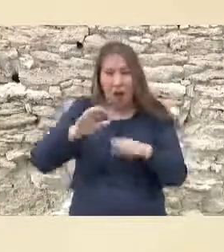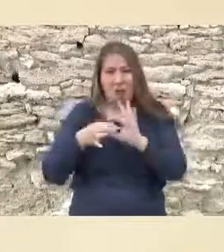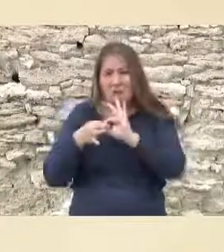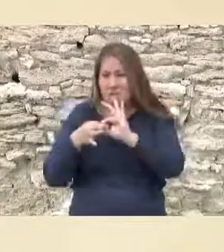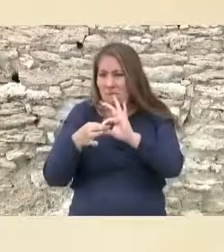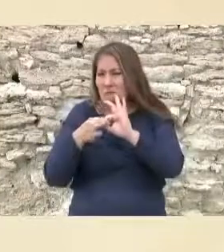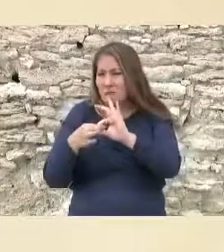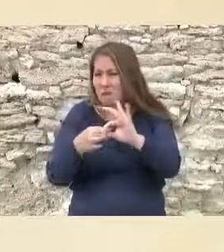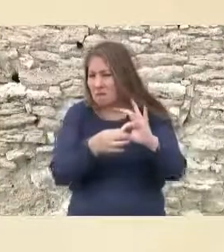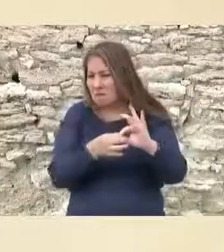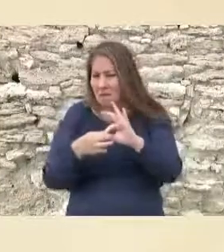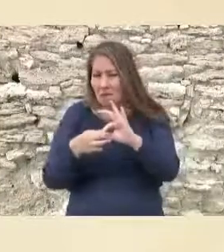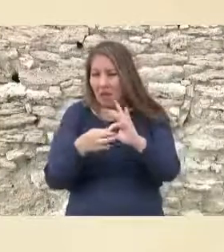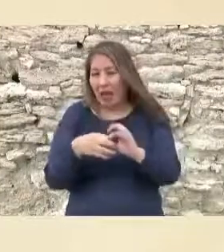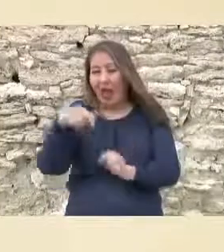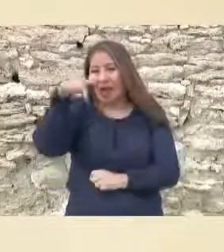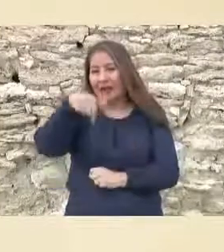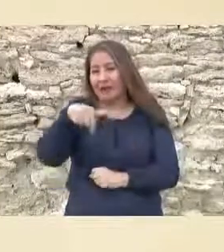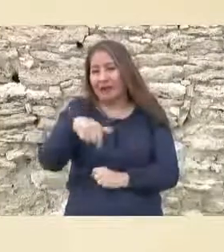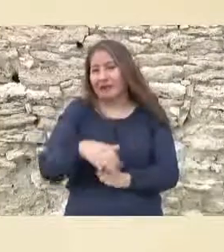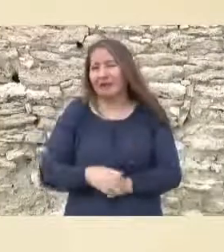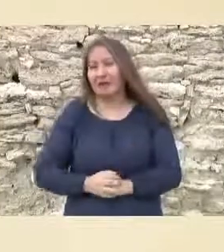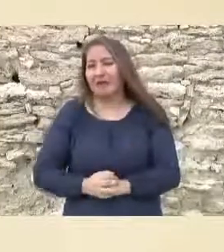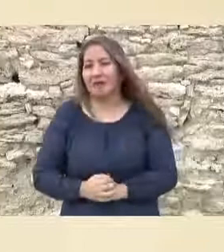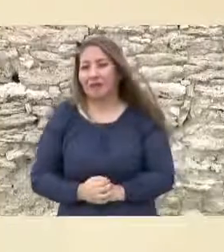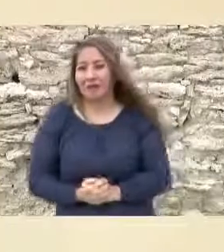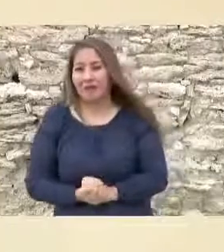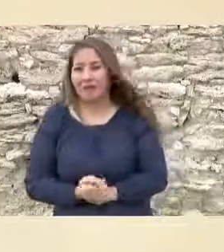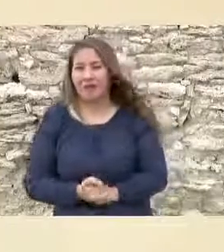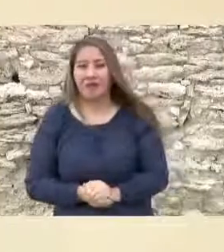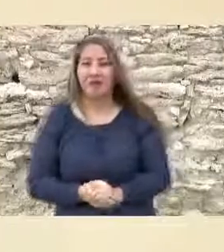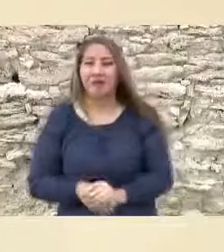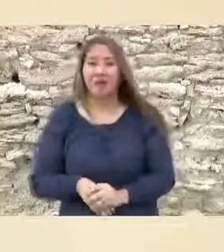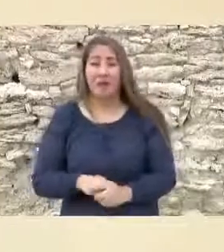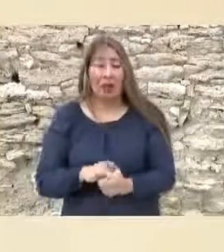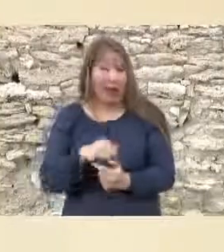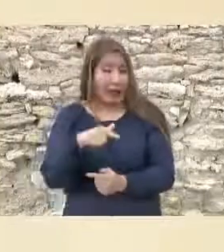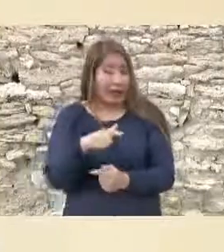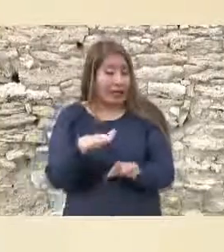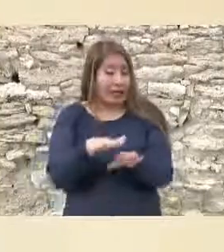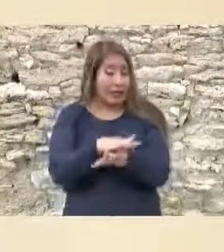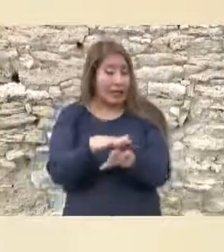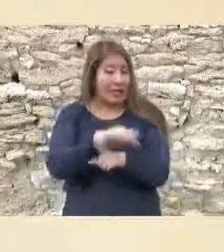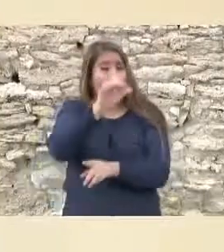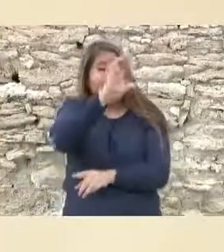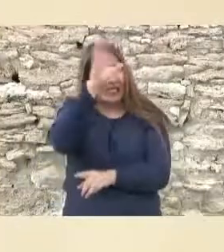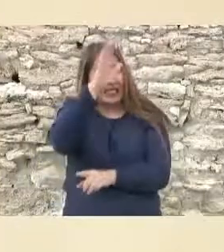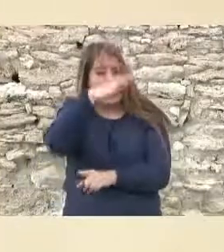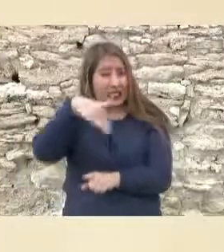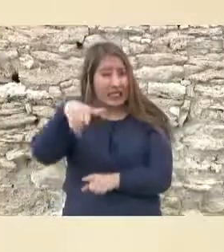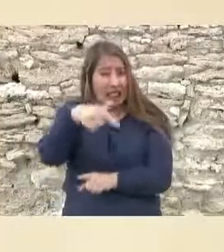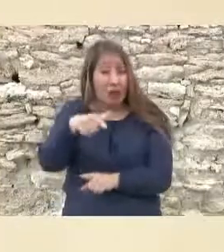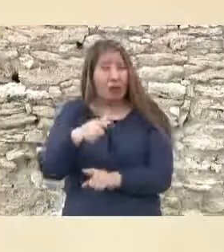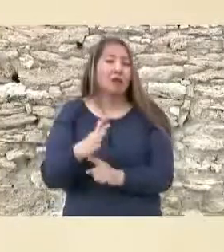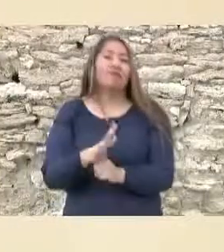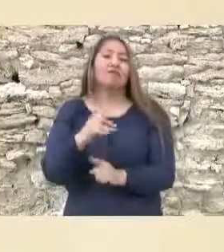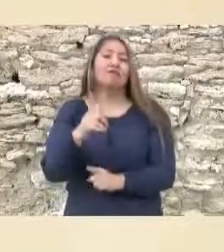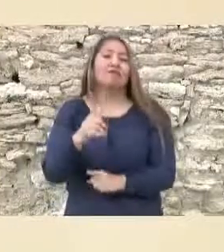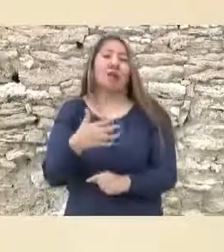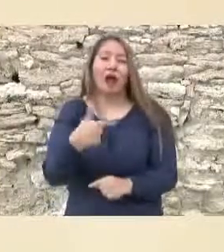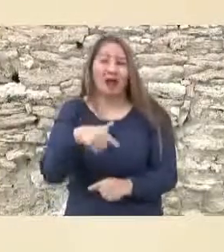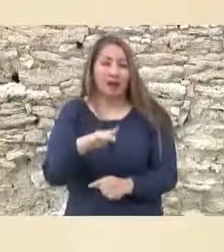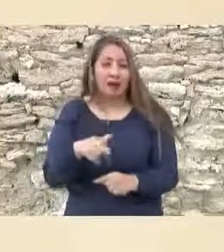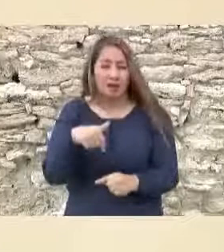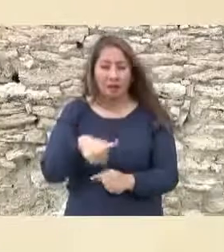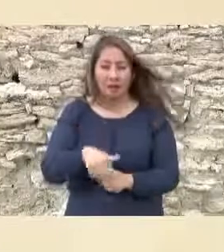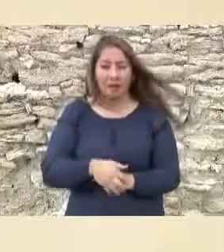causas de la humanidad y de afrontar los retos también del cambio climático. Celebramos la contribución de su gobierno y de